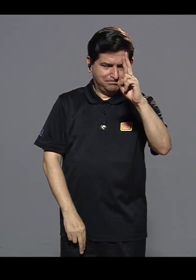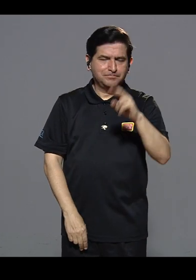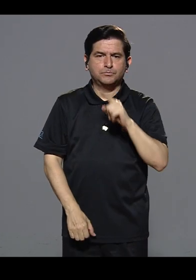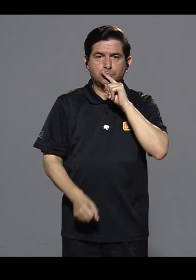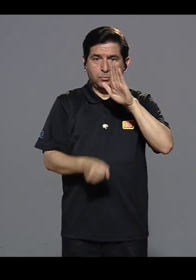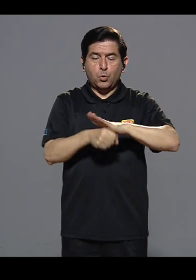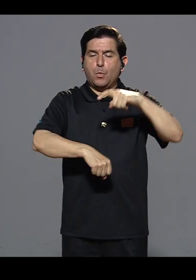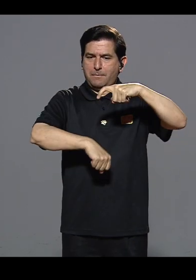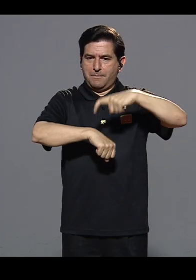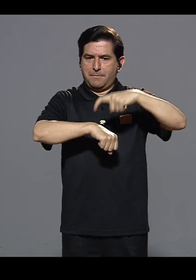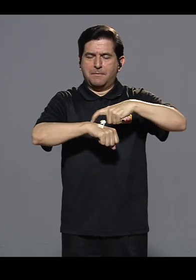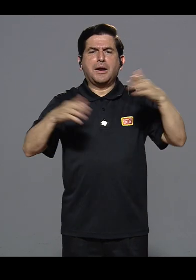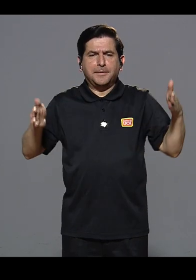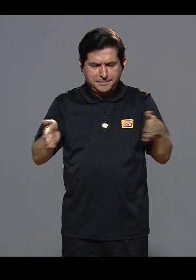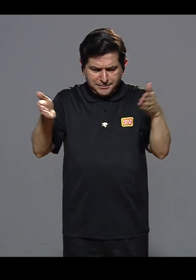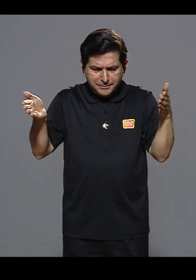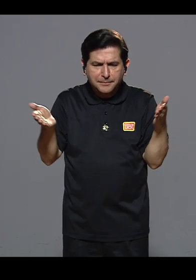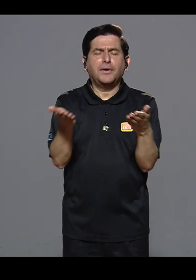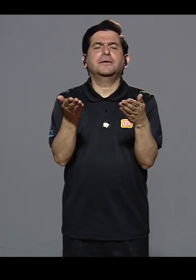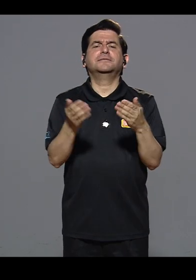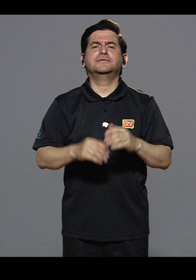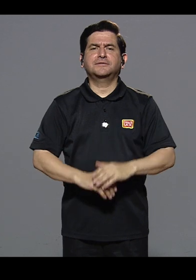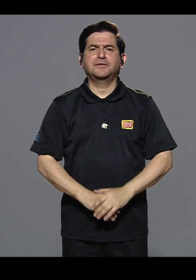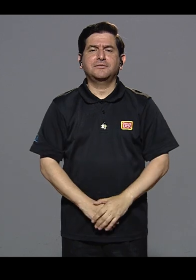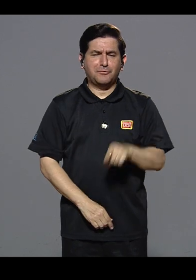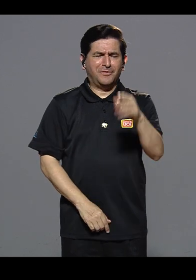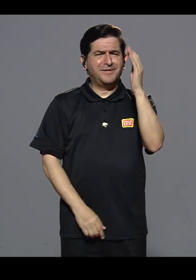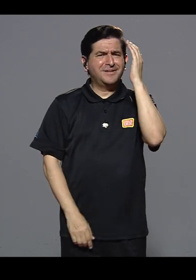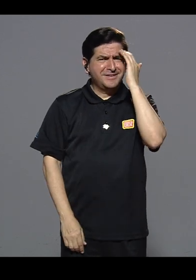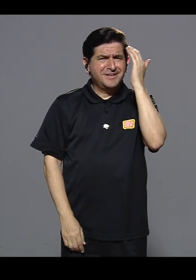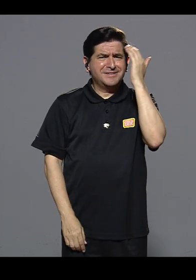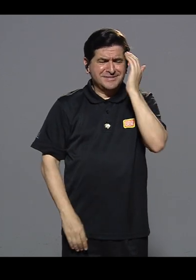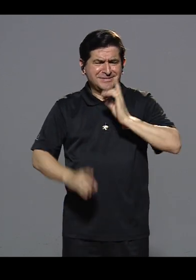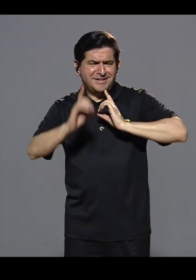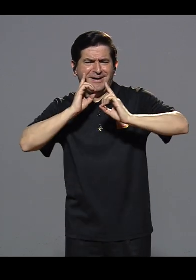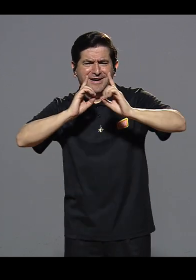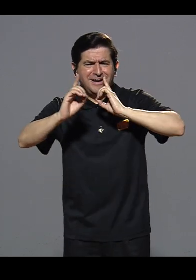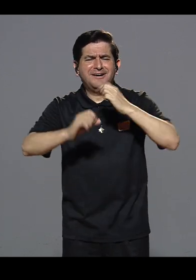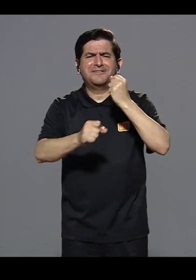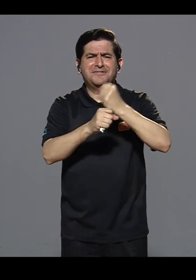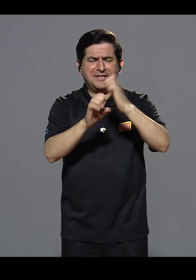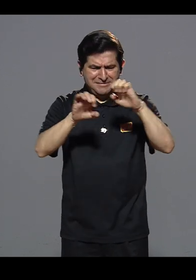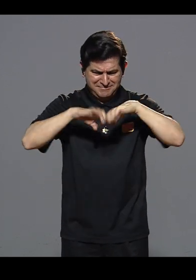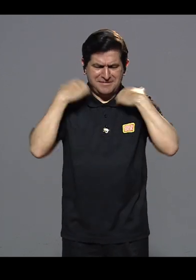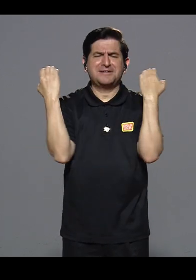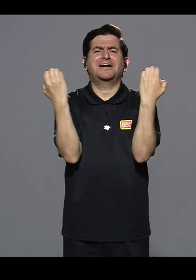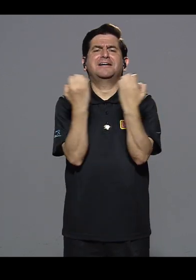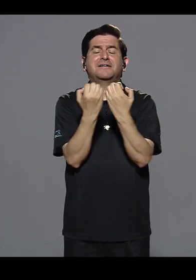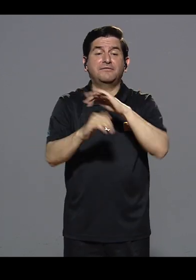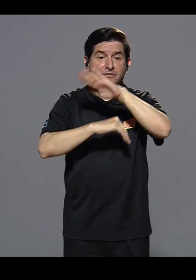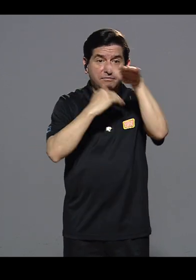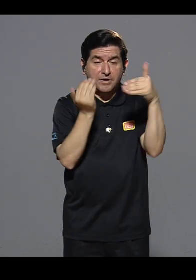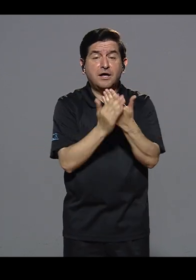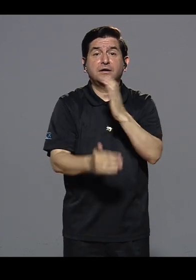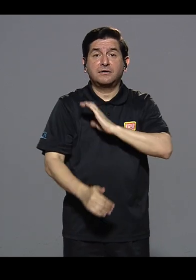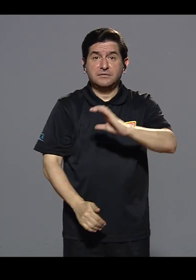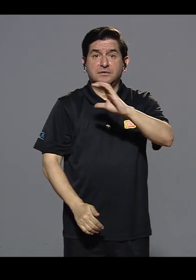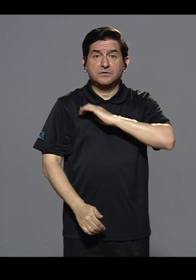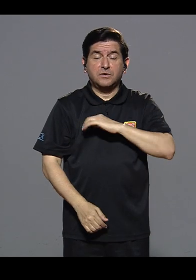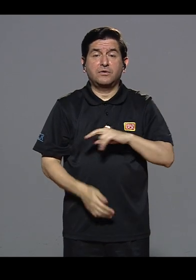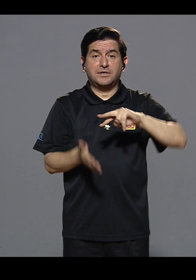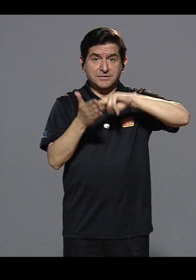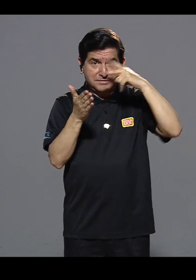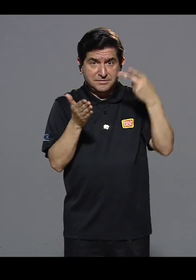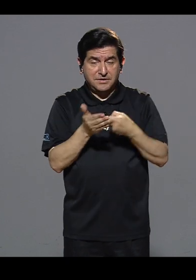Responsable, respetuoso, muy puntual, muy proactivo inclusive. Sabe dialogar, trabajar en equipo.